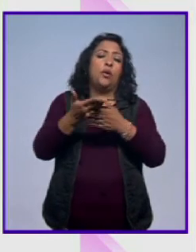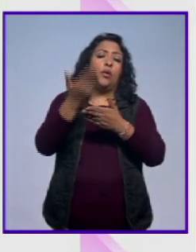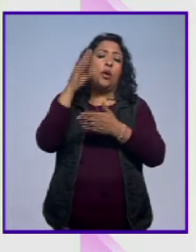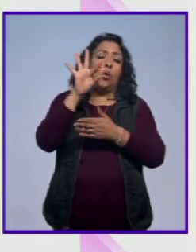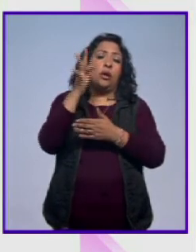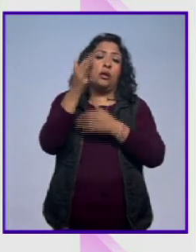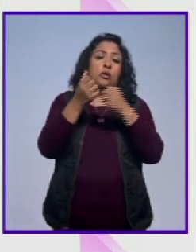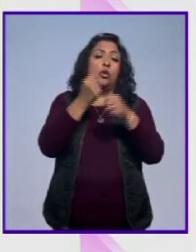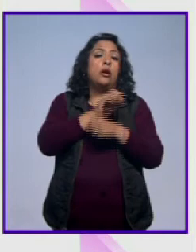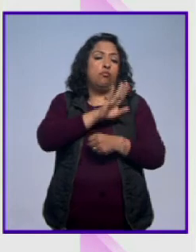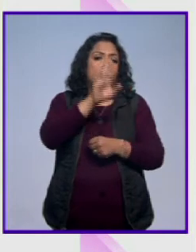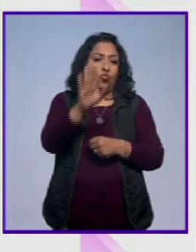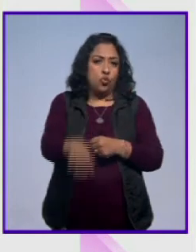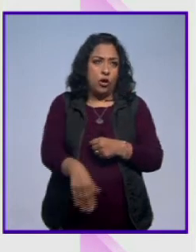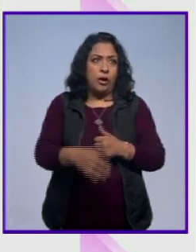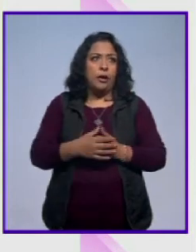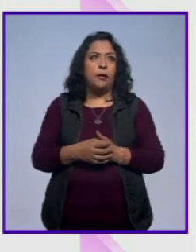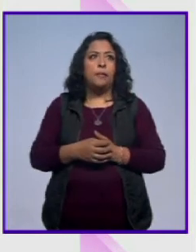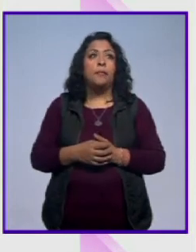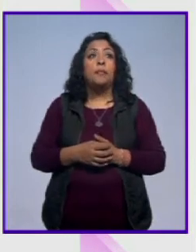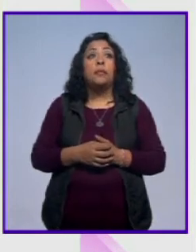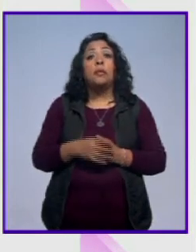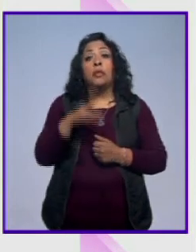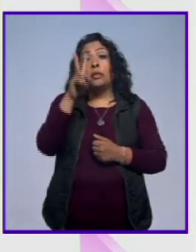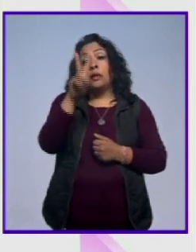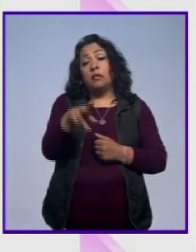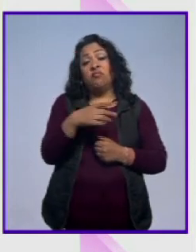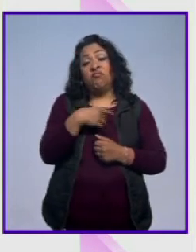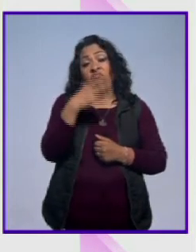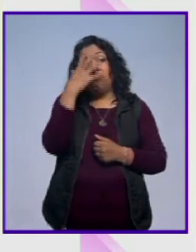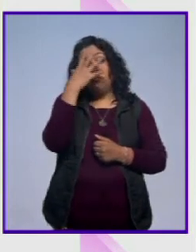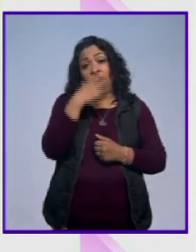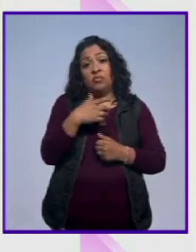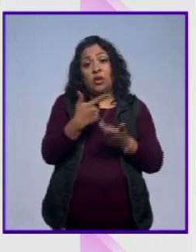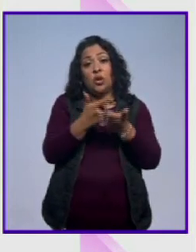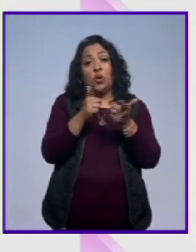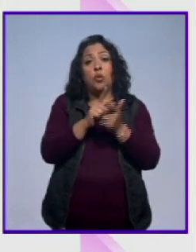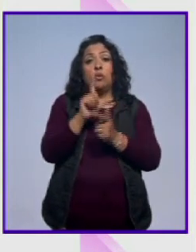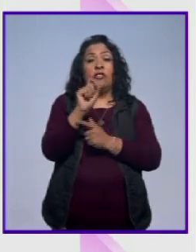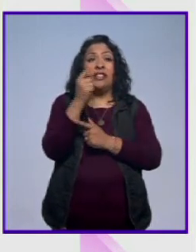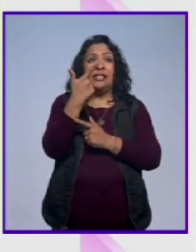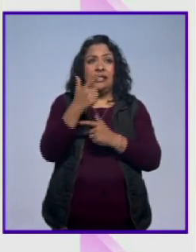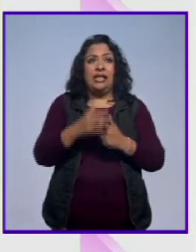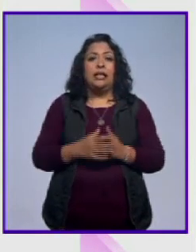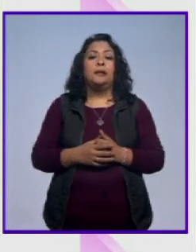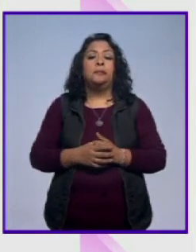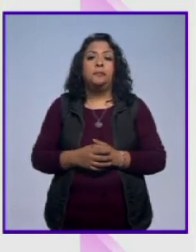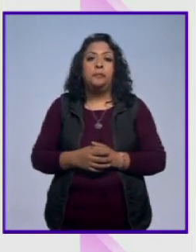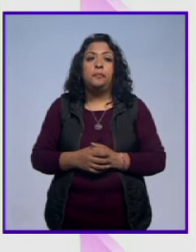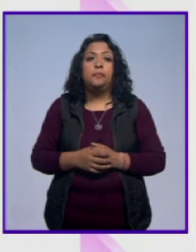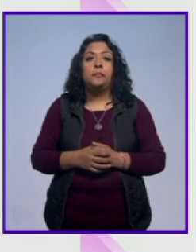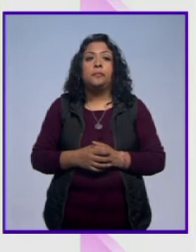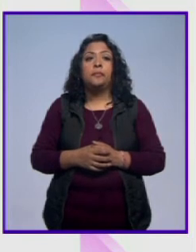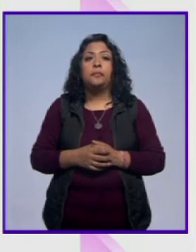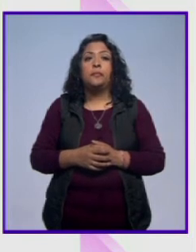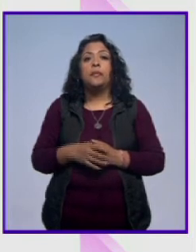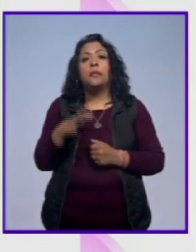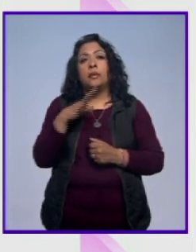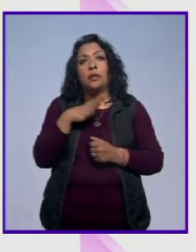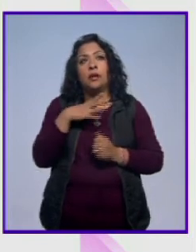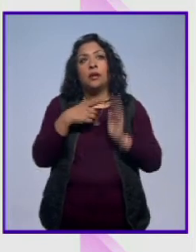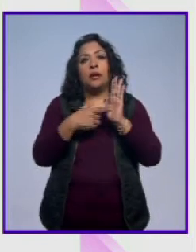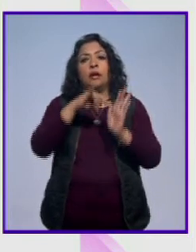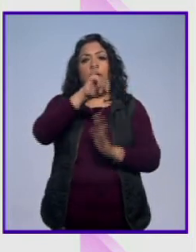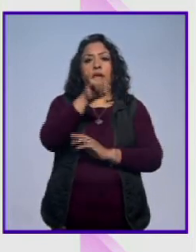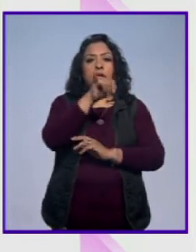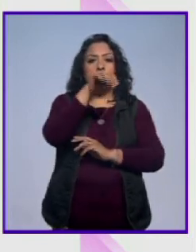años se alcanza la inmortalidad de este célebre o tristemente célebre Club de los 27 el Club de los 27 que bueno pues ahí están Jim